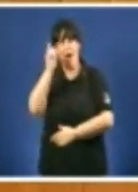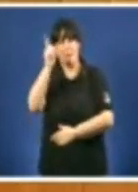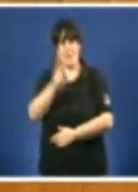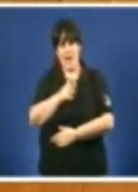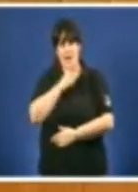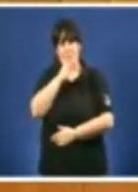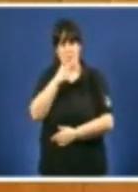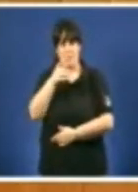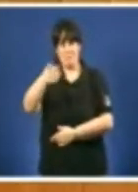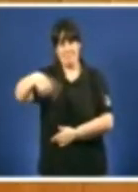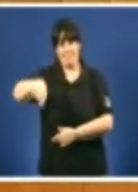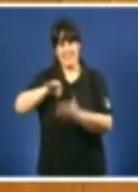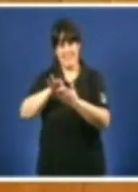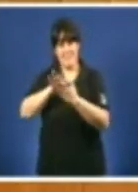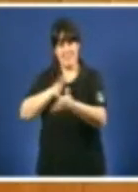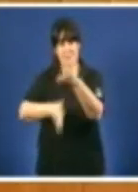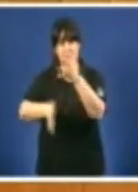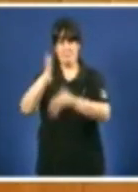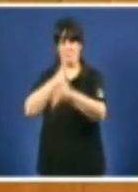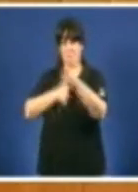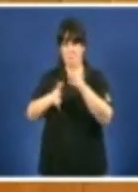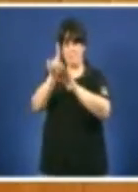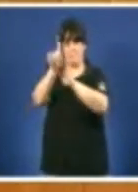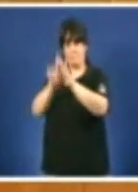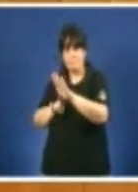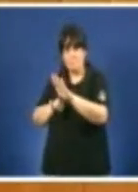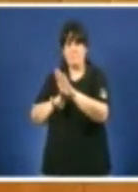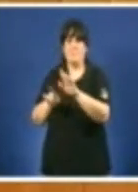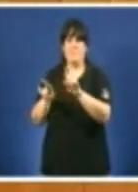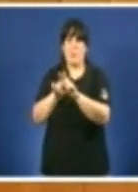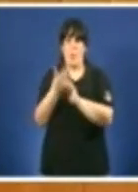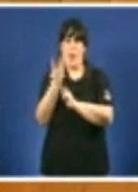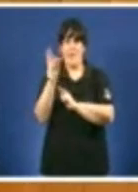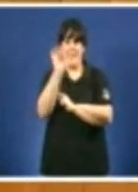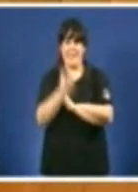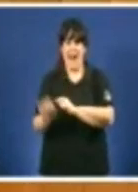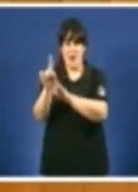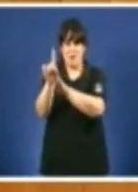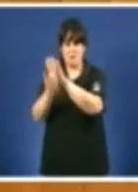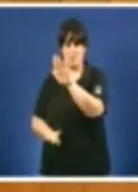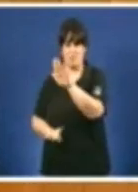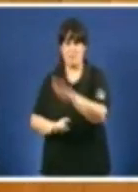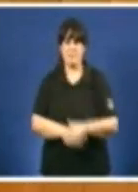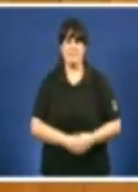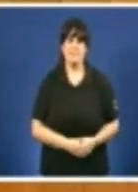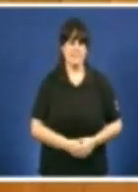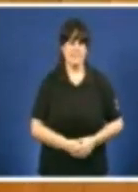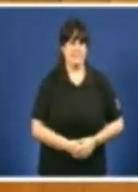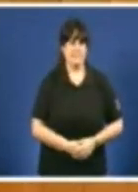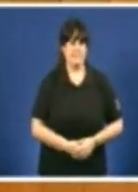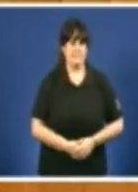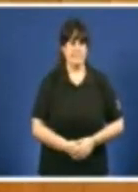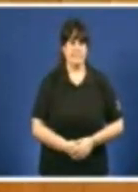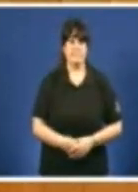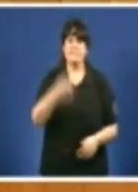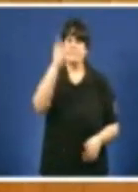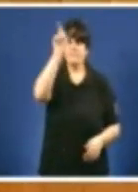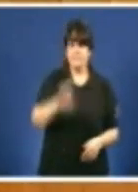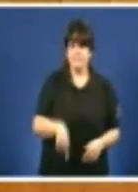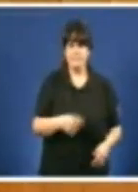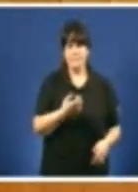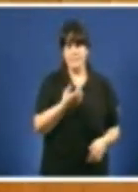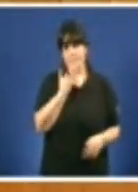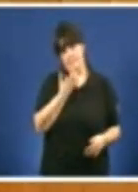os anos da beneficiencia é decir, un retroceso de máis de 30 anos Por unha parte, está facendo un desmantelamento